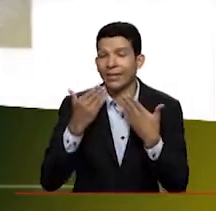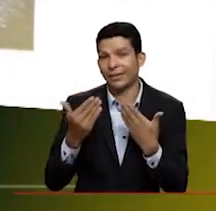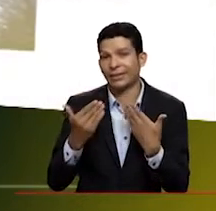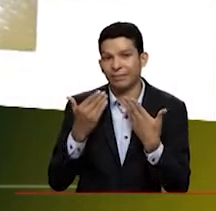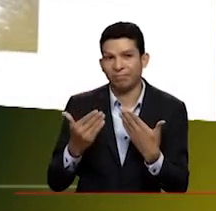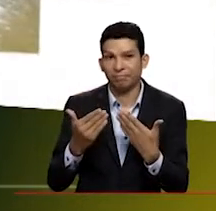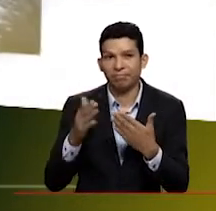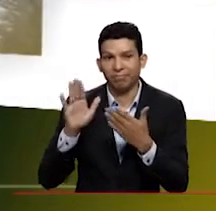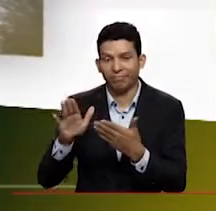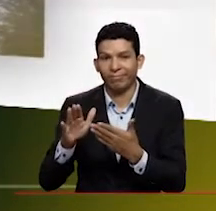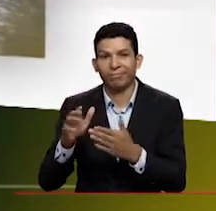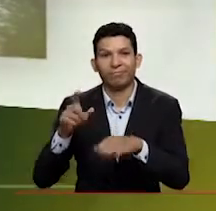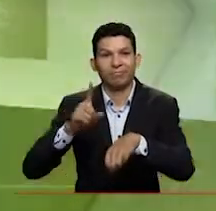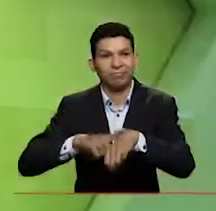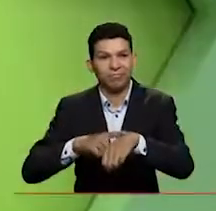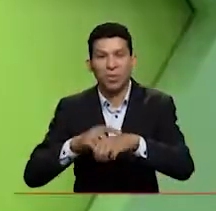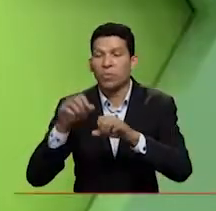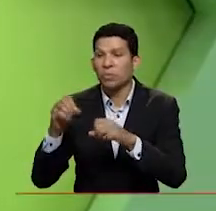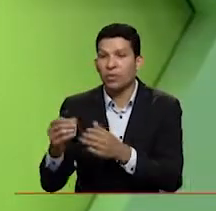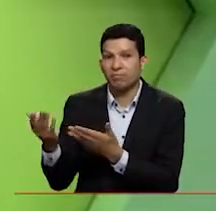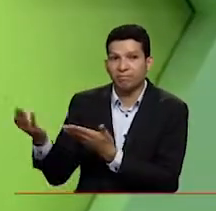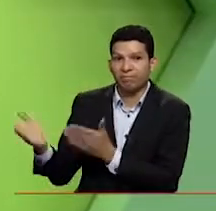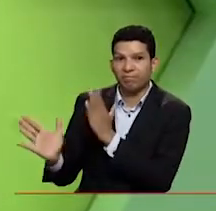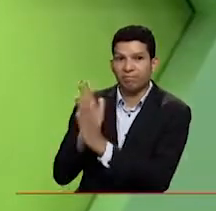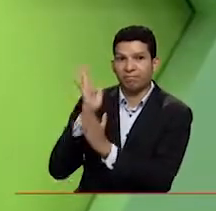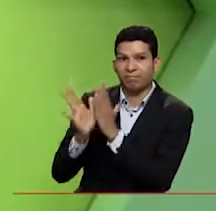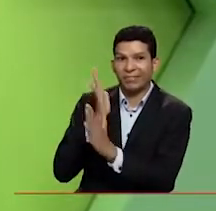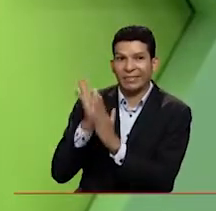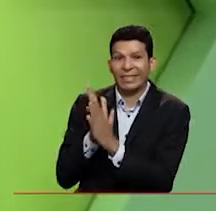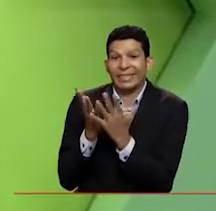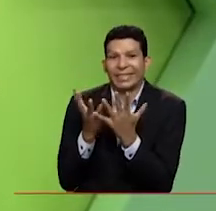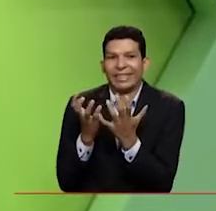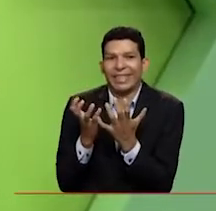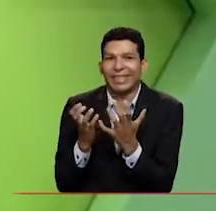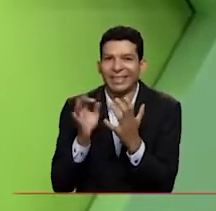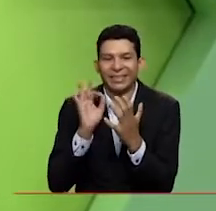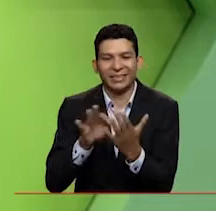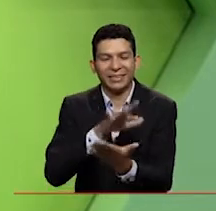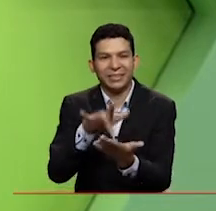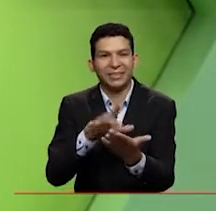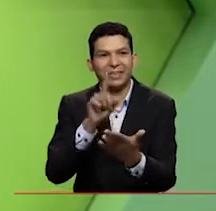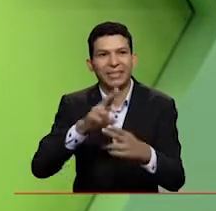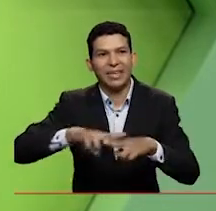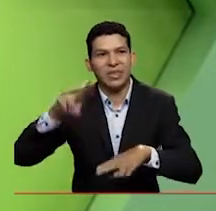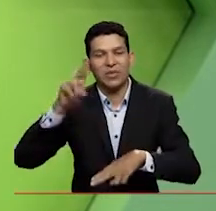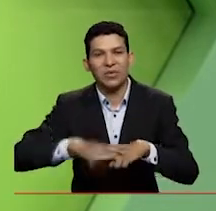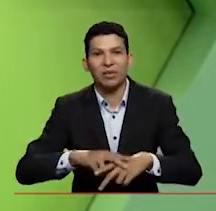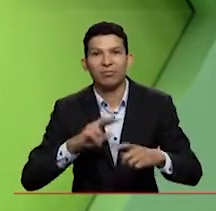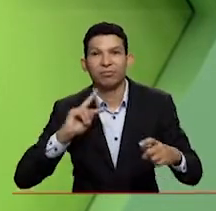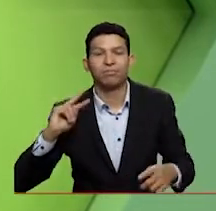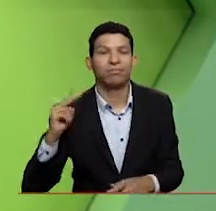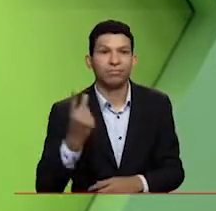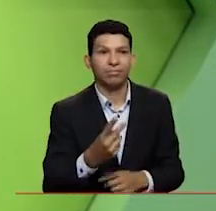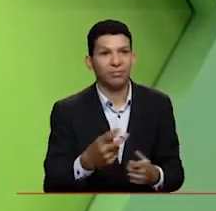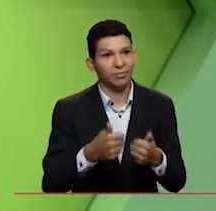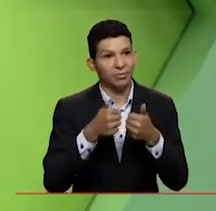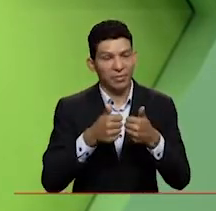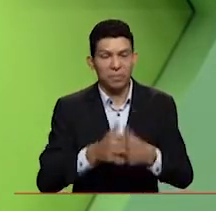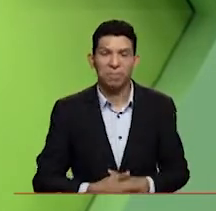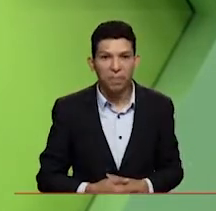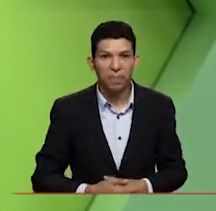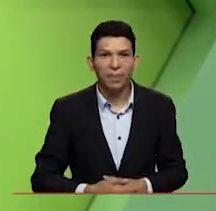gracias por tu tiempo, por contarnos, por antojarnos de este destino de naturaleza que ha evolucionado para bien